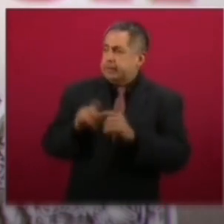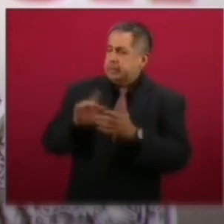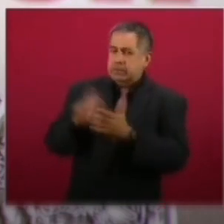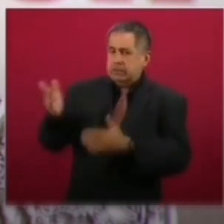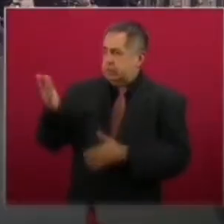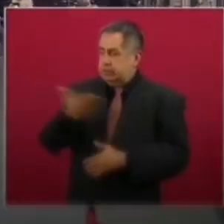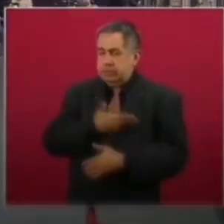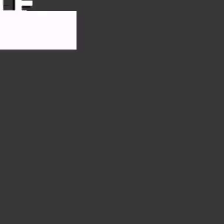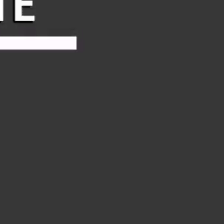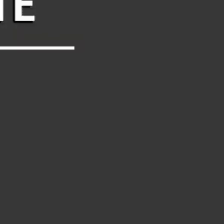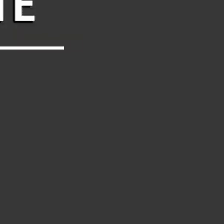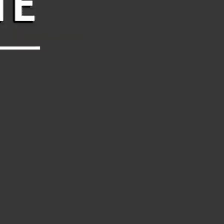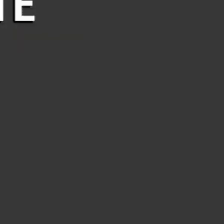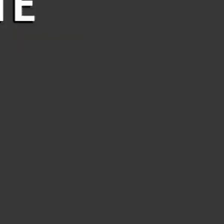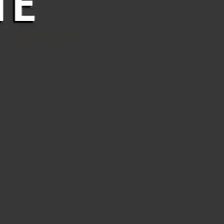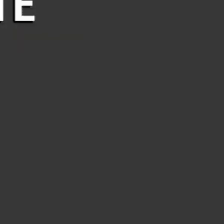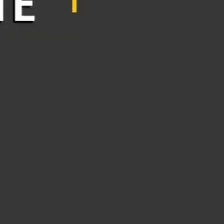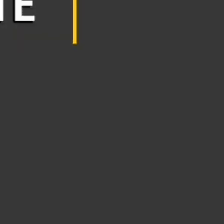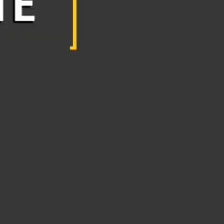gracias, señor presidente.